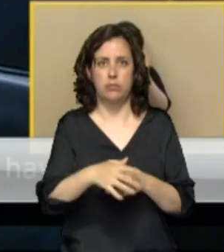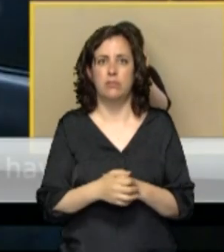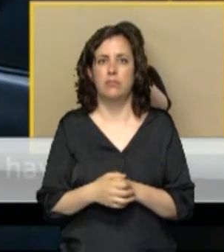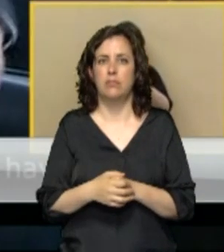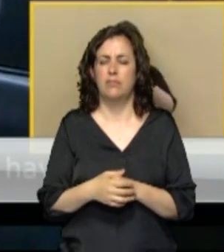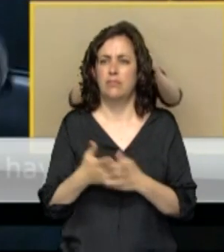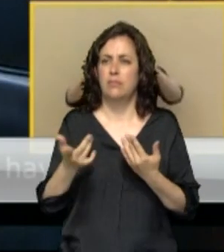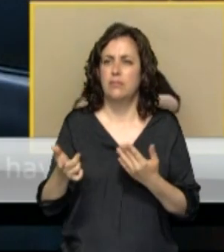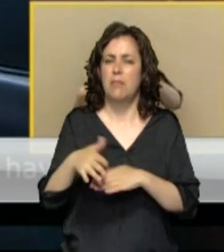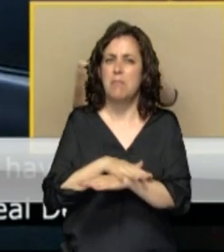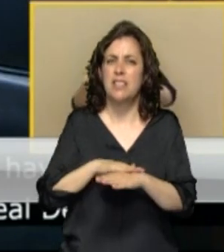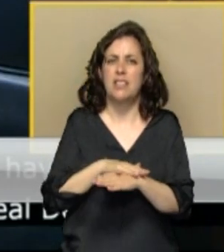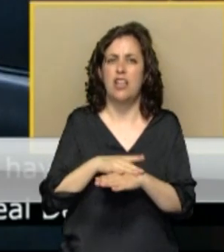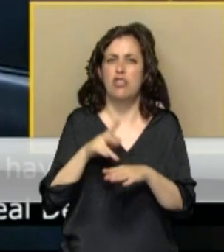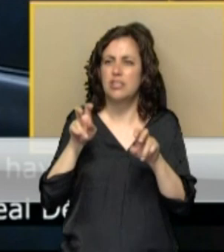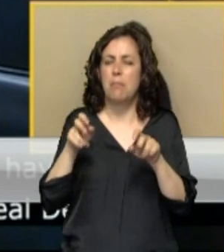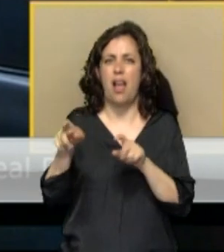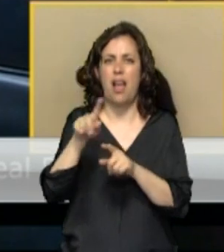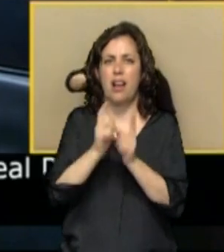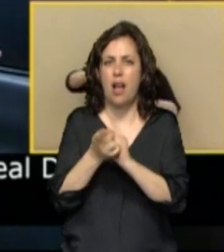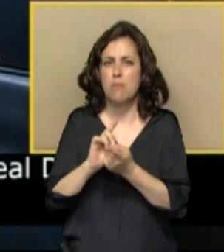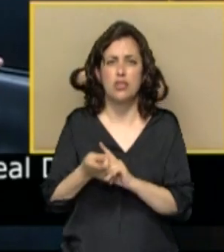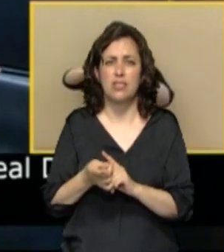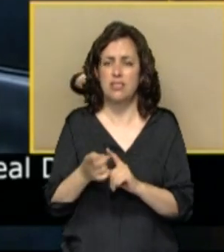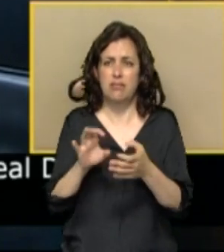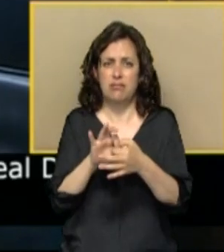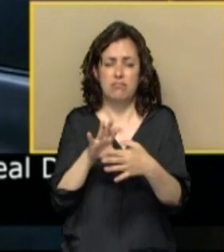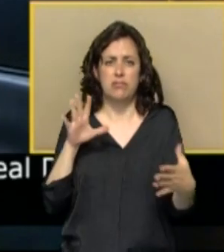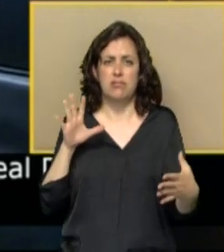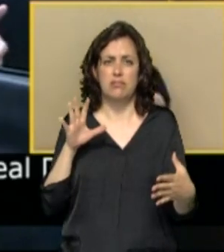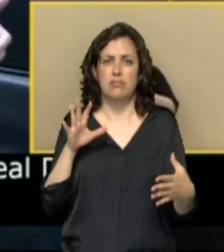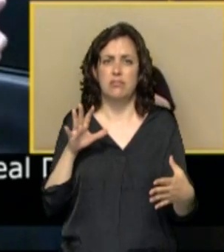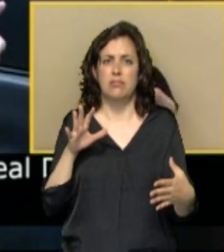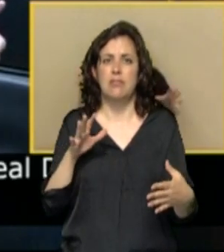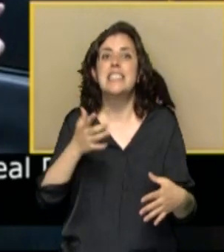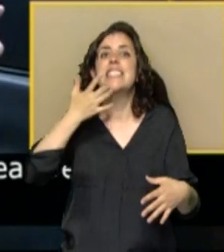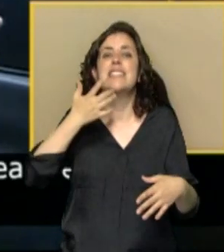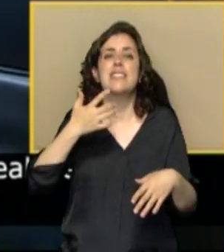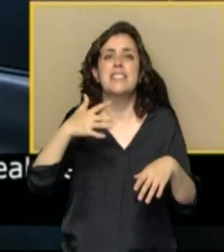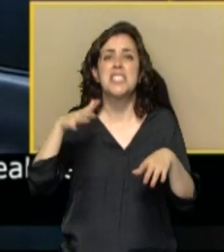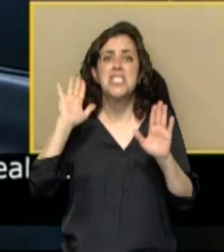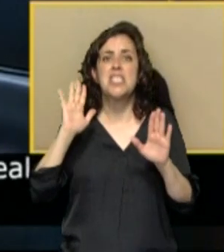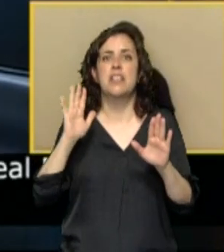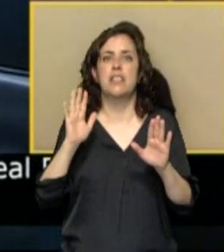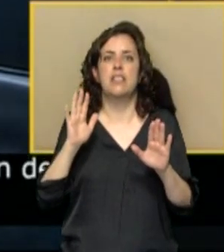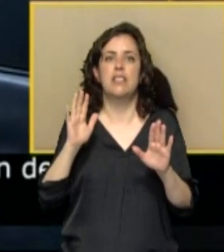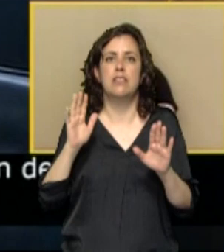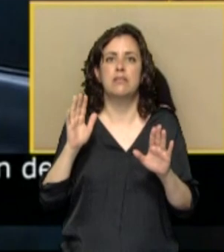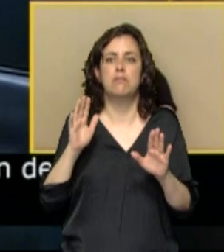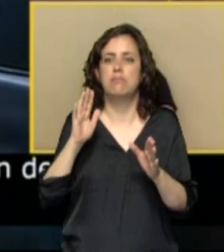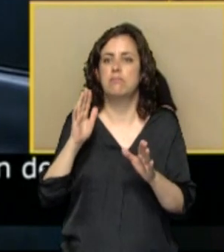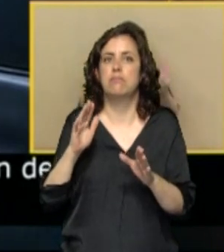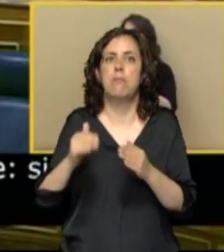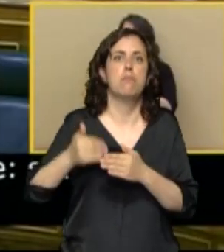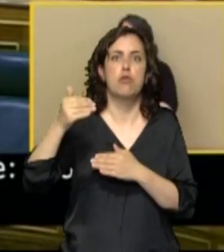Ministerio de Gente de Cambios no tiene nada que ver. ¿Qué hubiera ocurrido si lo hubiéramos hecho la